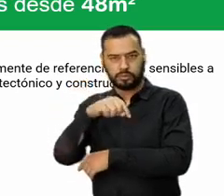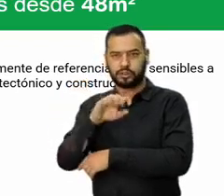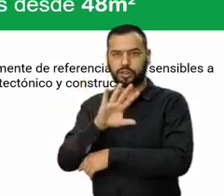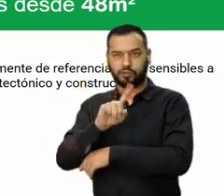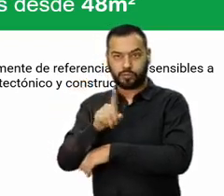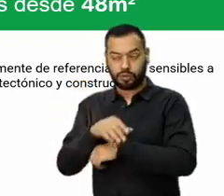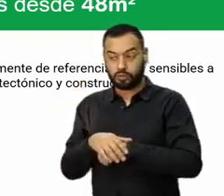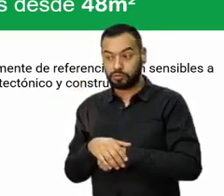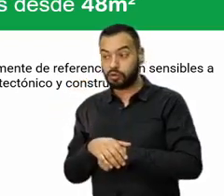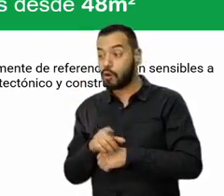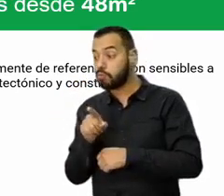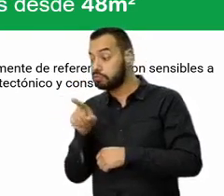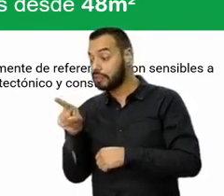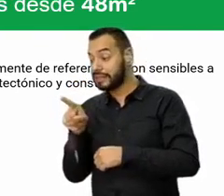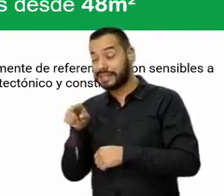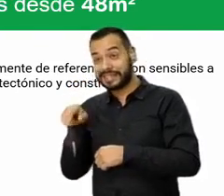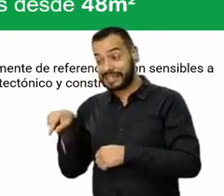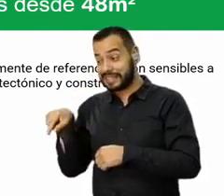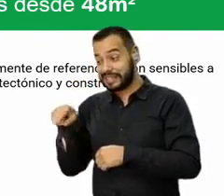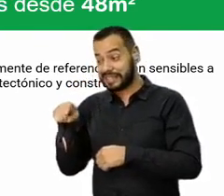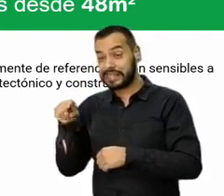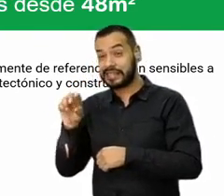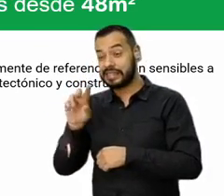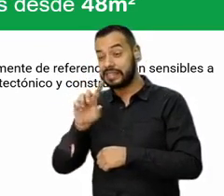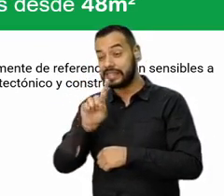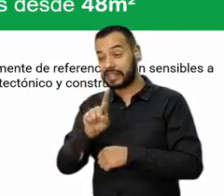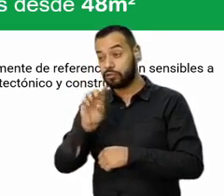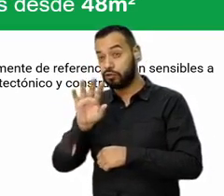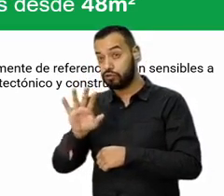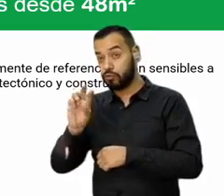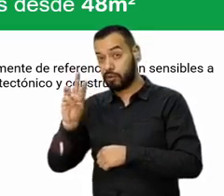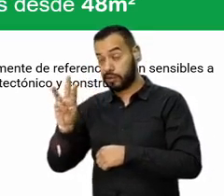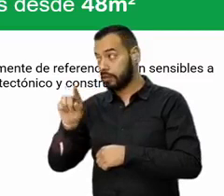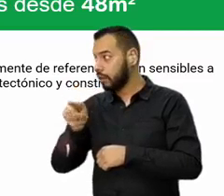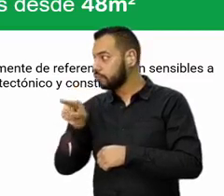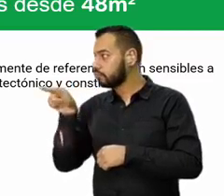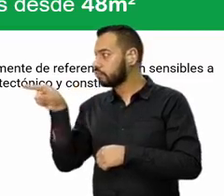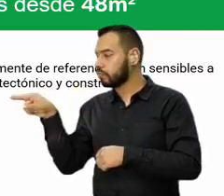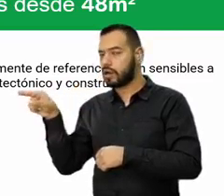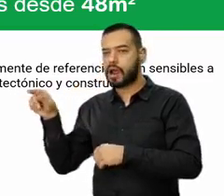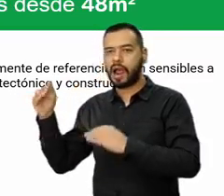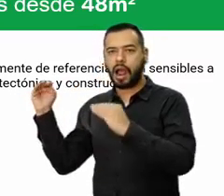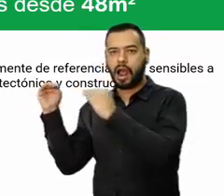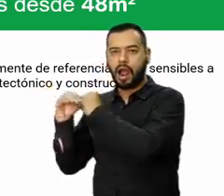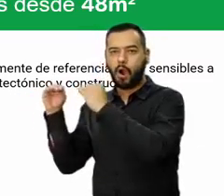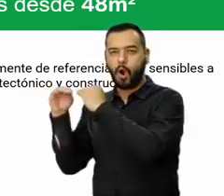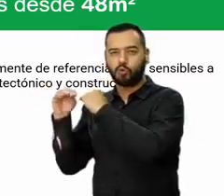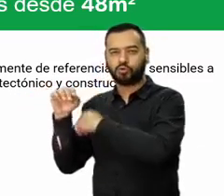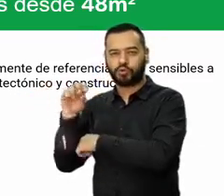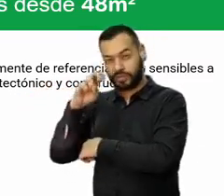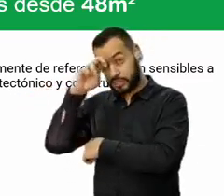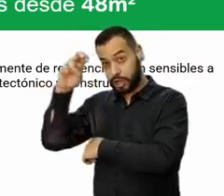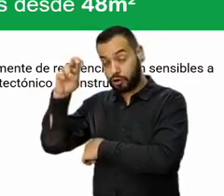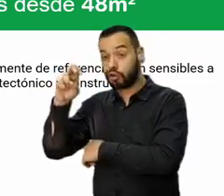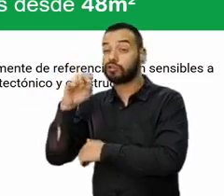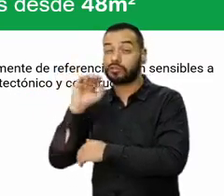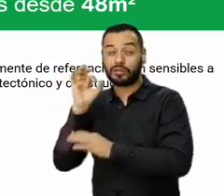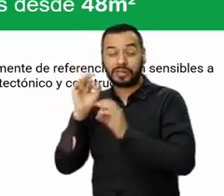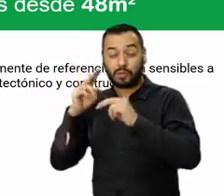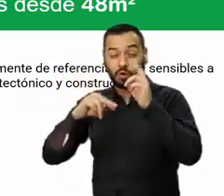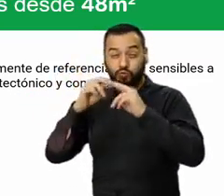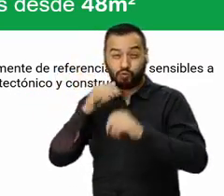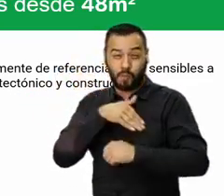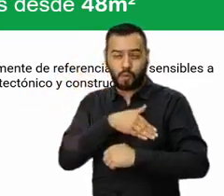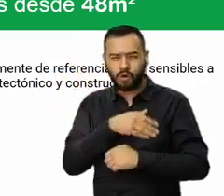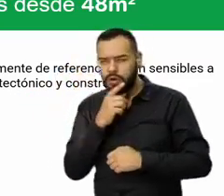quieres, puedes bajar por la 153 y llegas a la autopista. Estratégicamente, los proyectos de Constructora Bolívar están bien ubicados y sus diseños